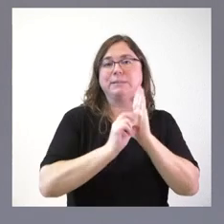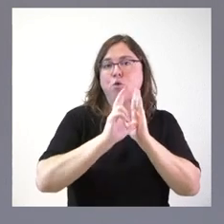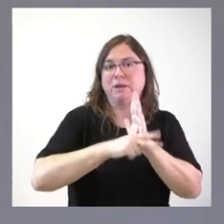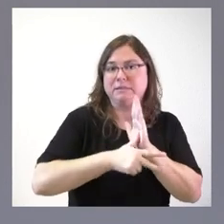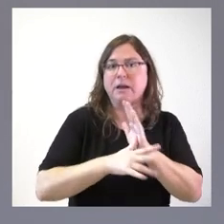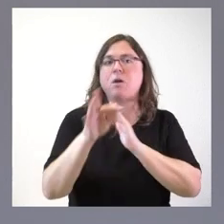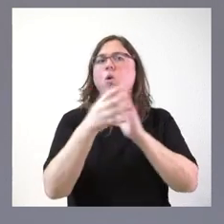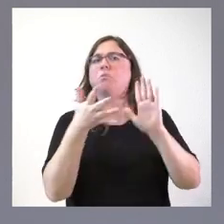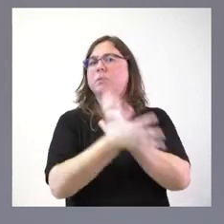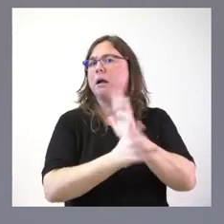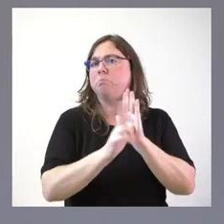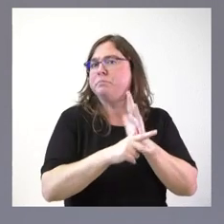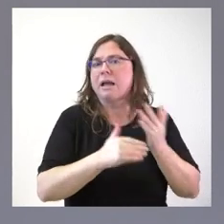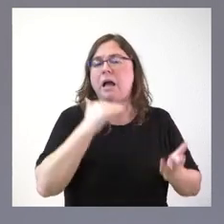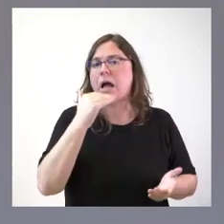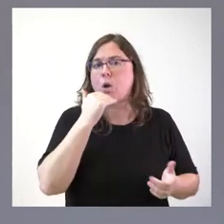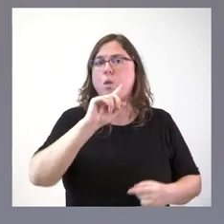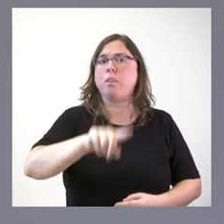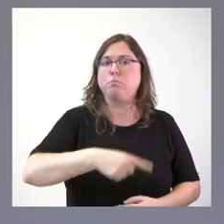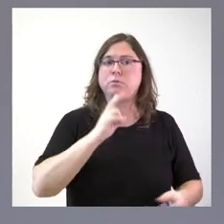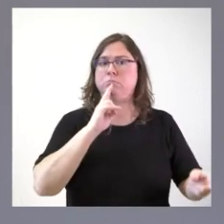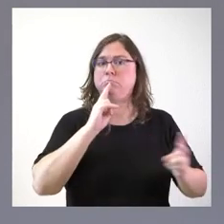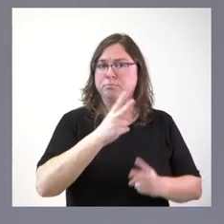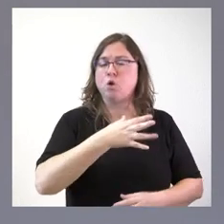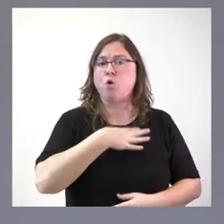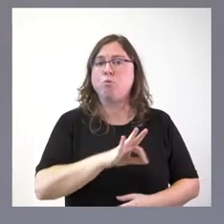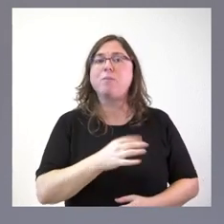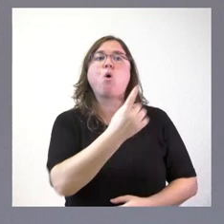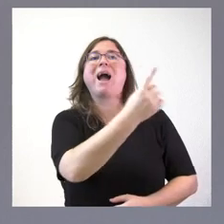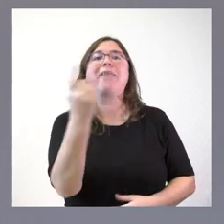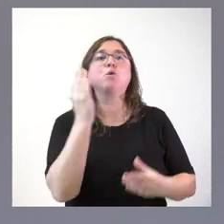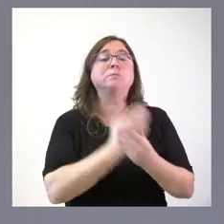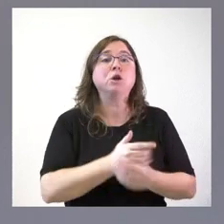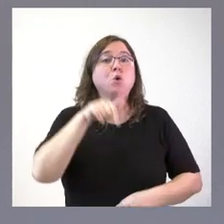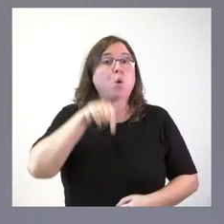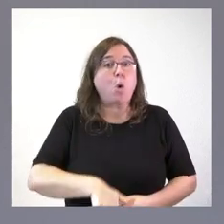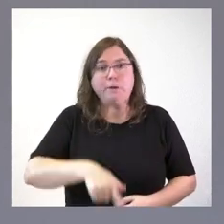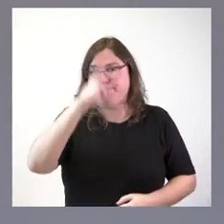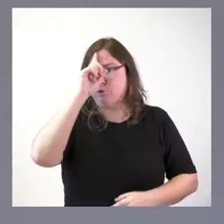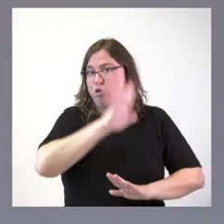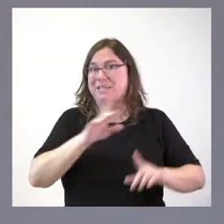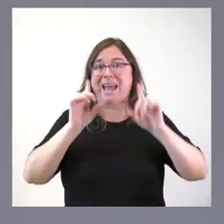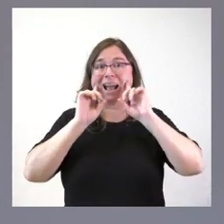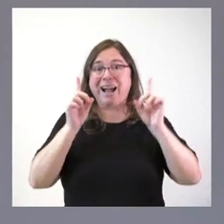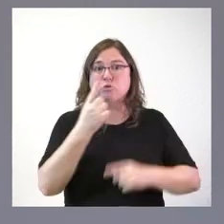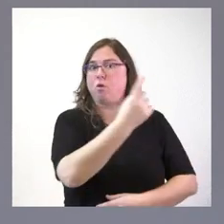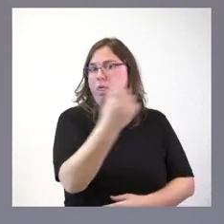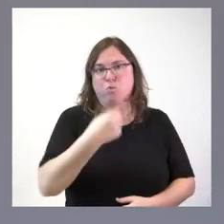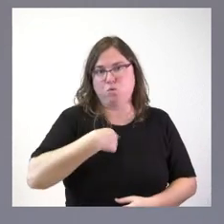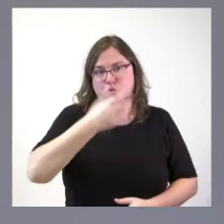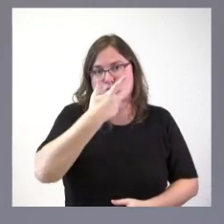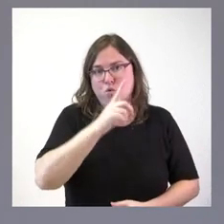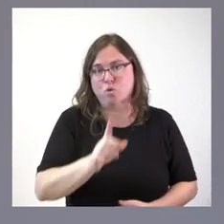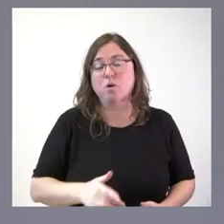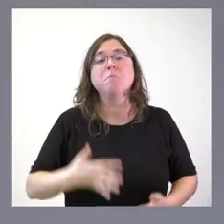explicación concreta con cada uno de ellos, le podemos dar explicación concreta de cada uno de sus expedientes. Yo hoy no me conozco el caso concreto de cada uno de ellos, pero